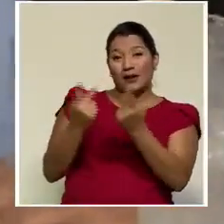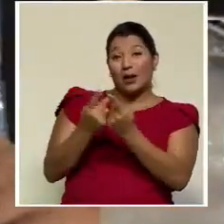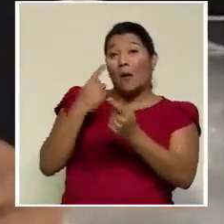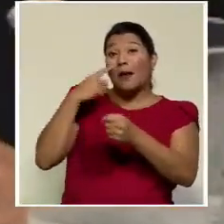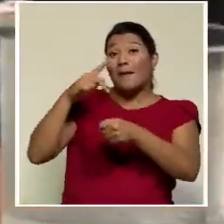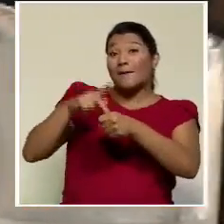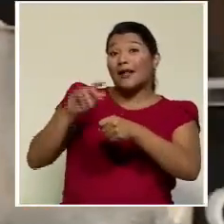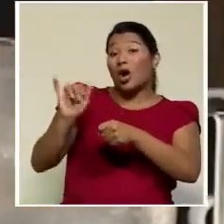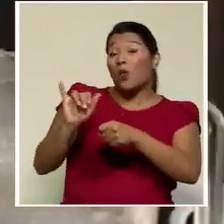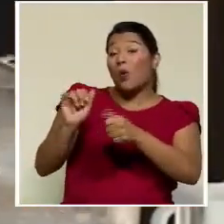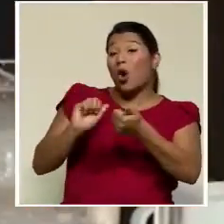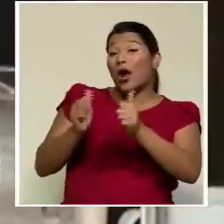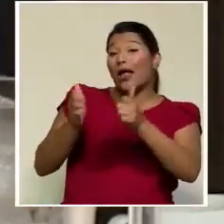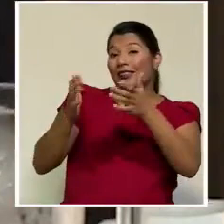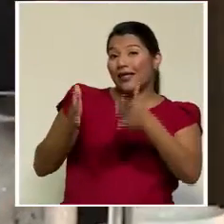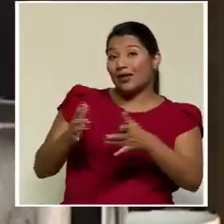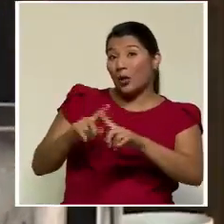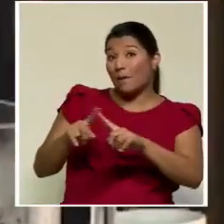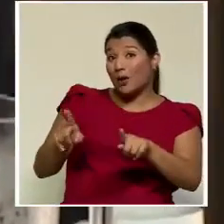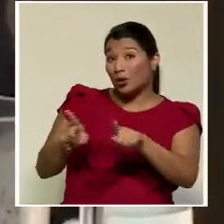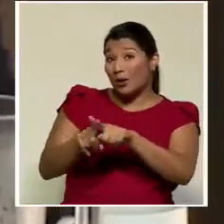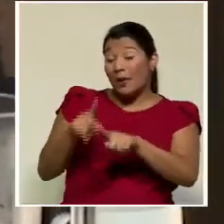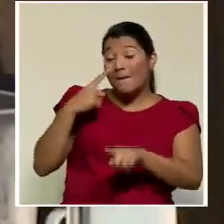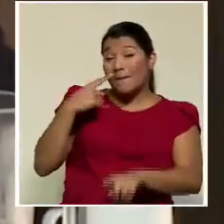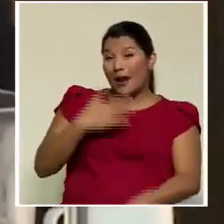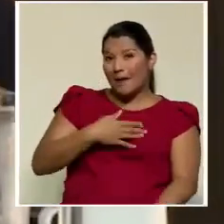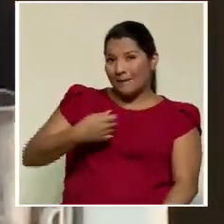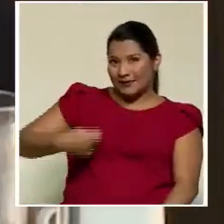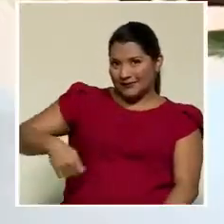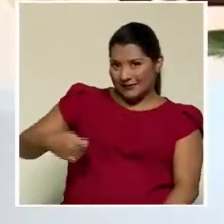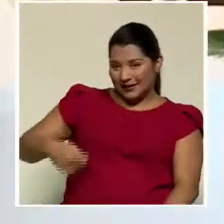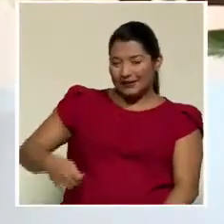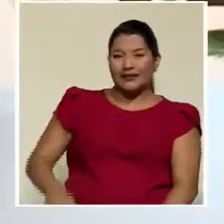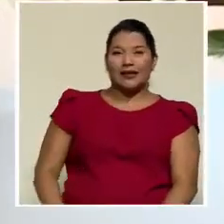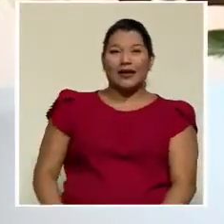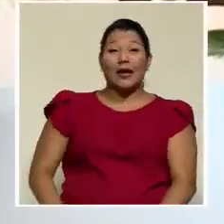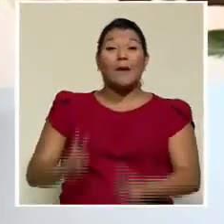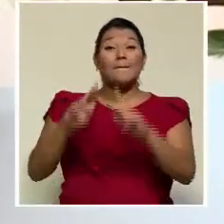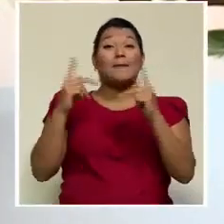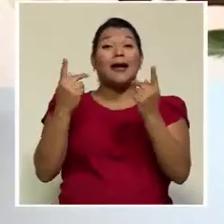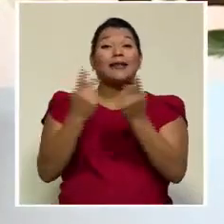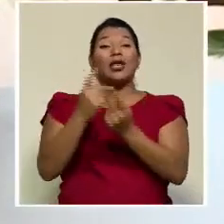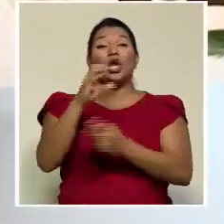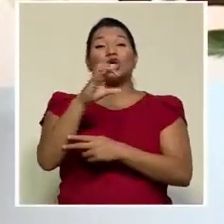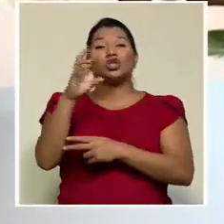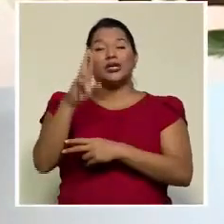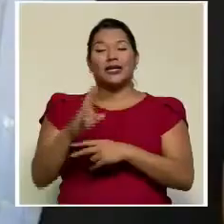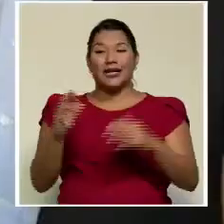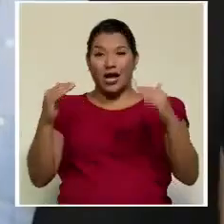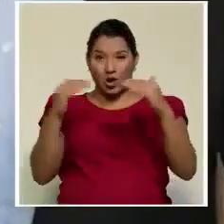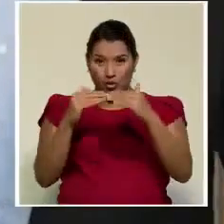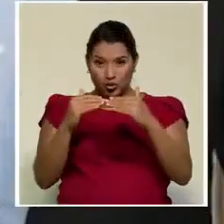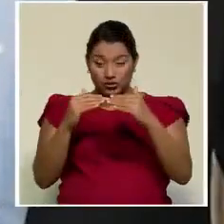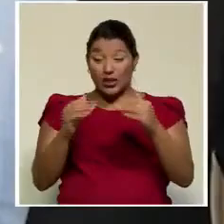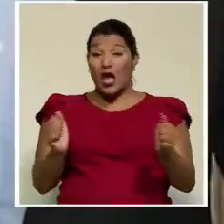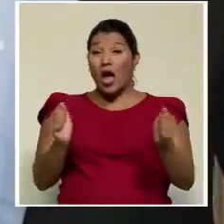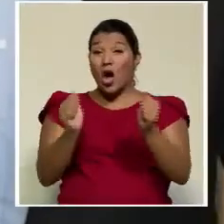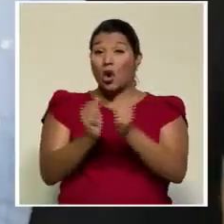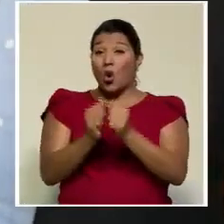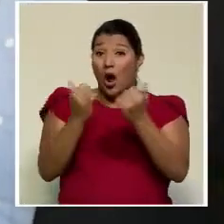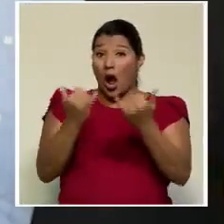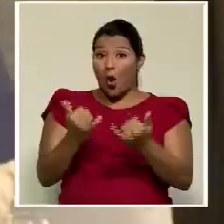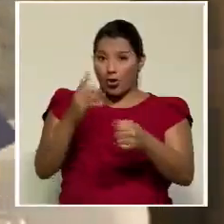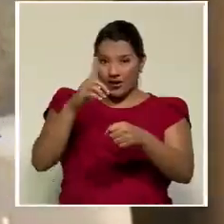curul, sino también a la silla presidencial, el Partido Costa Rica Justa, junto al actual